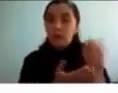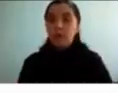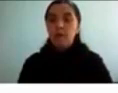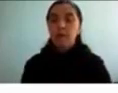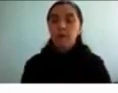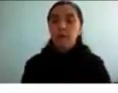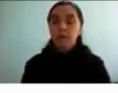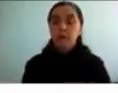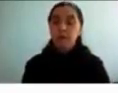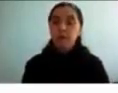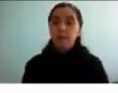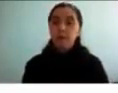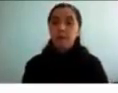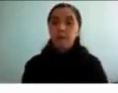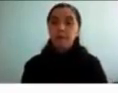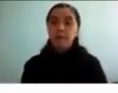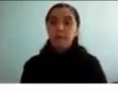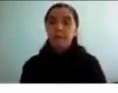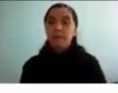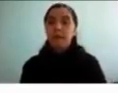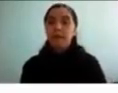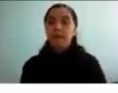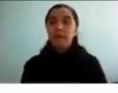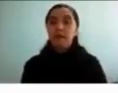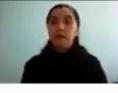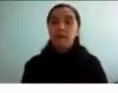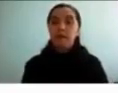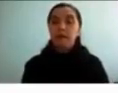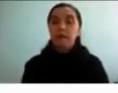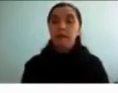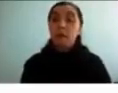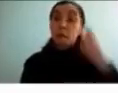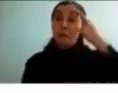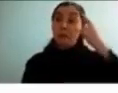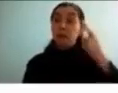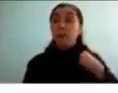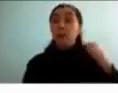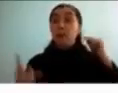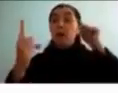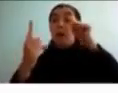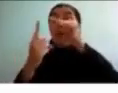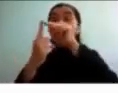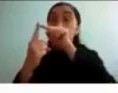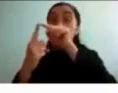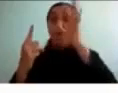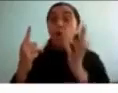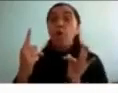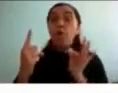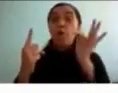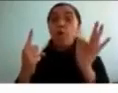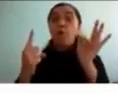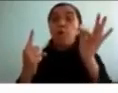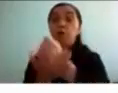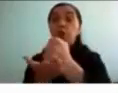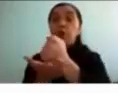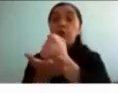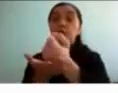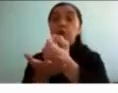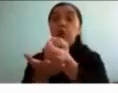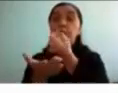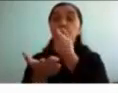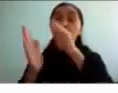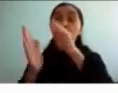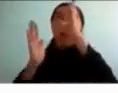entonces si la meta ideal es conseguir retirar la medicación en el futuro la cuestión sería cómo conseguimos mantener y generalizar los resultados